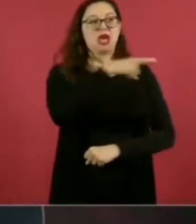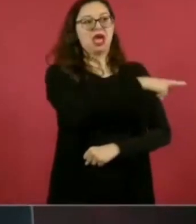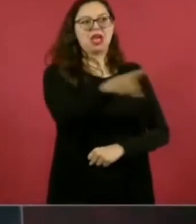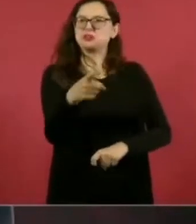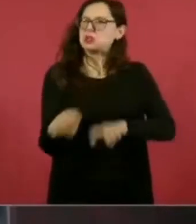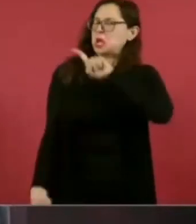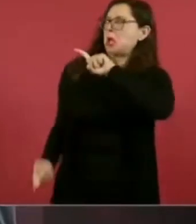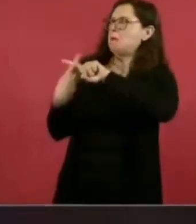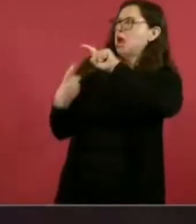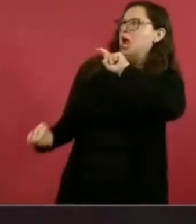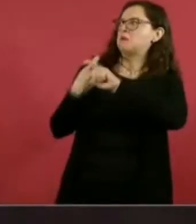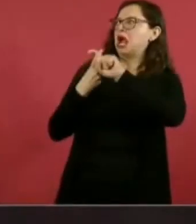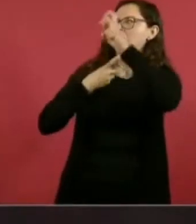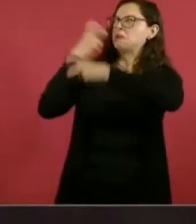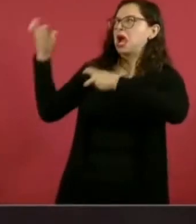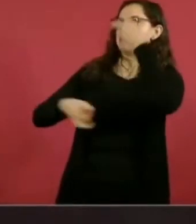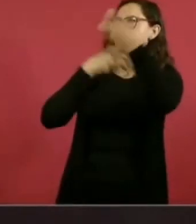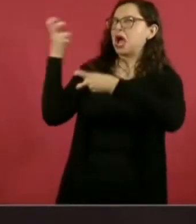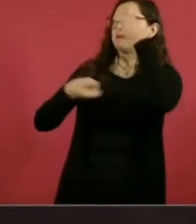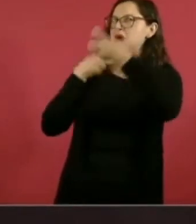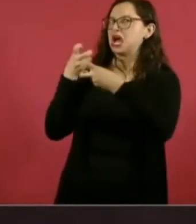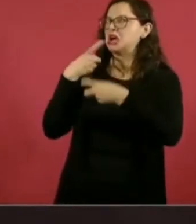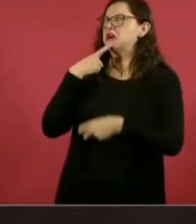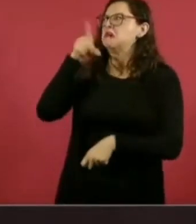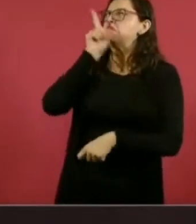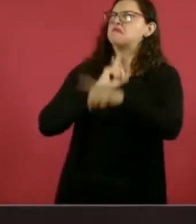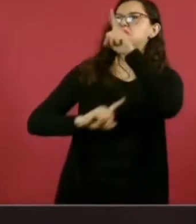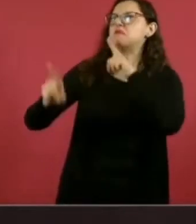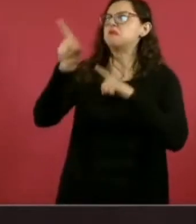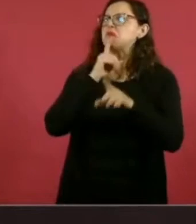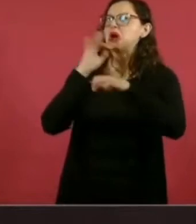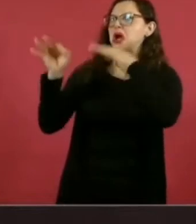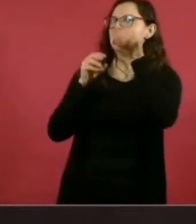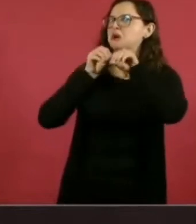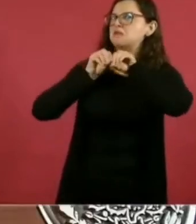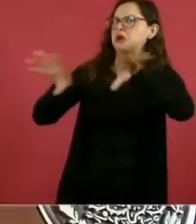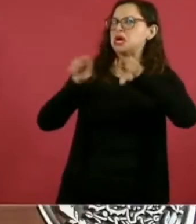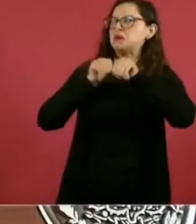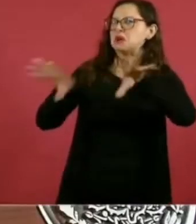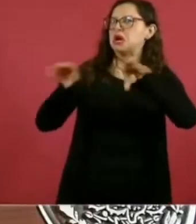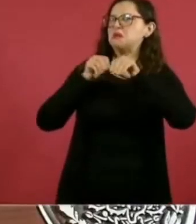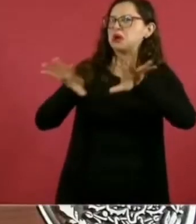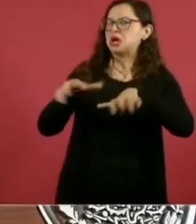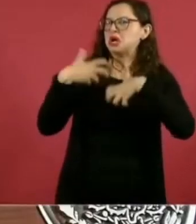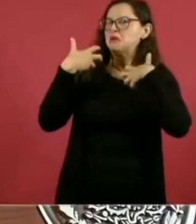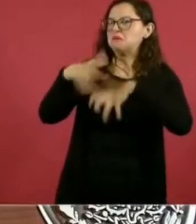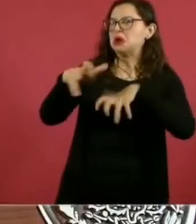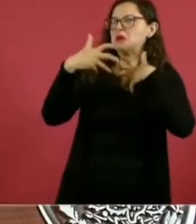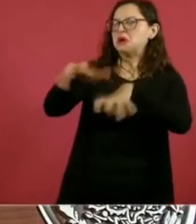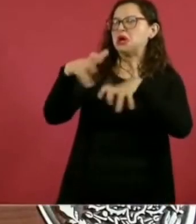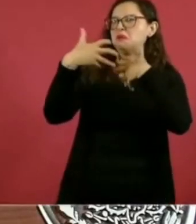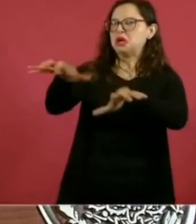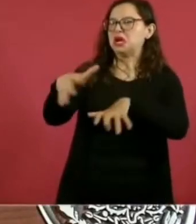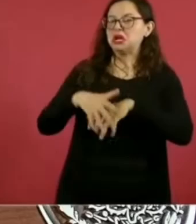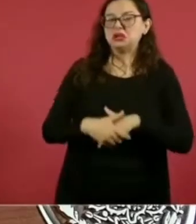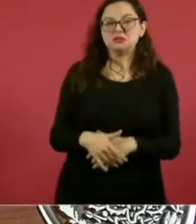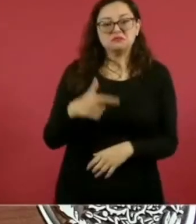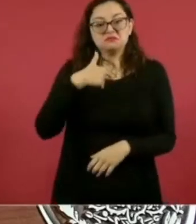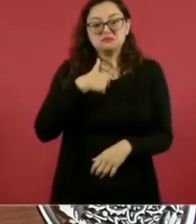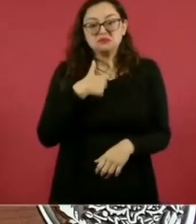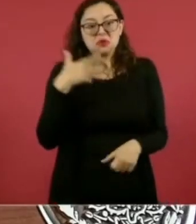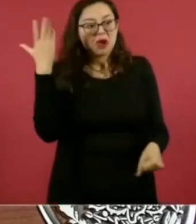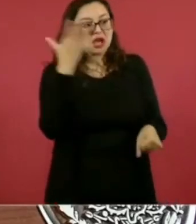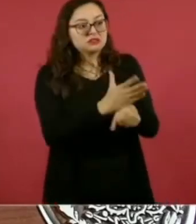y se mantienen las libertades. Una de las cosas